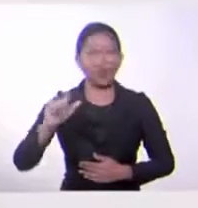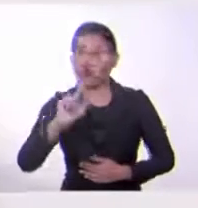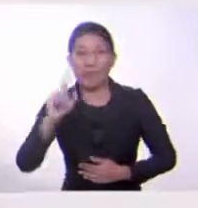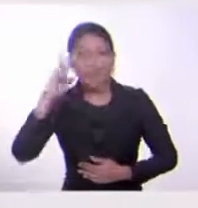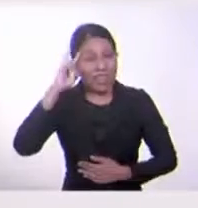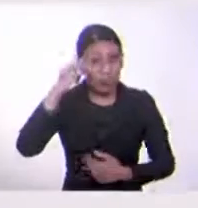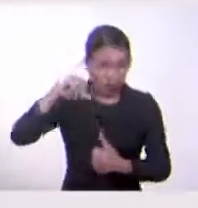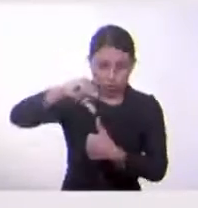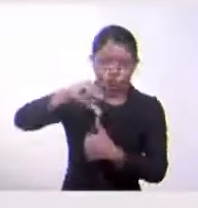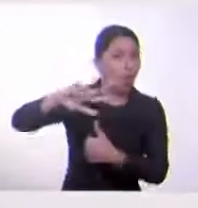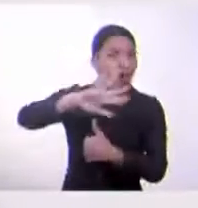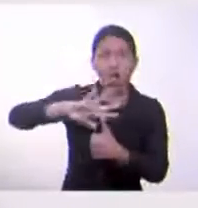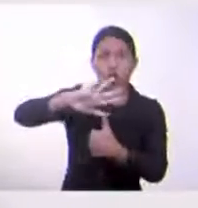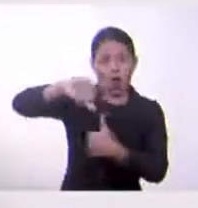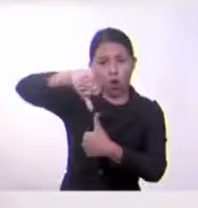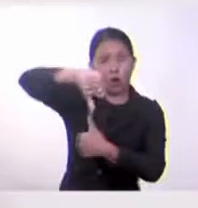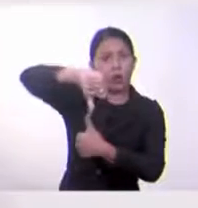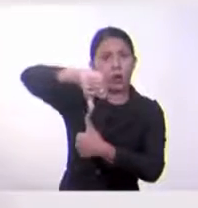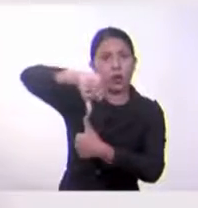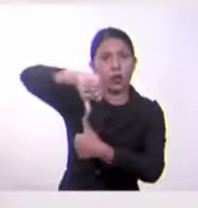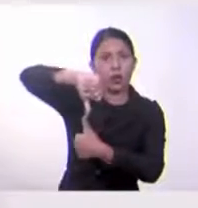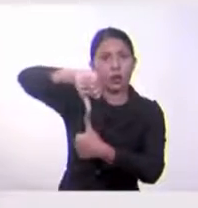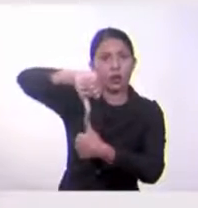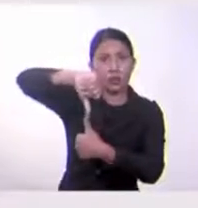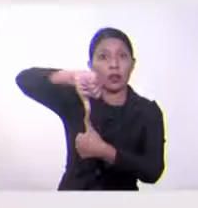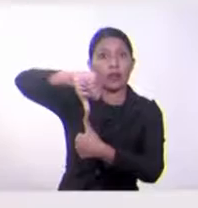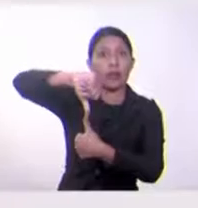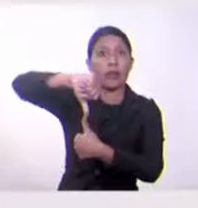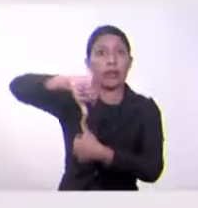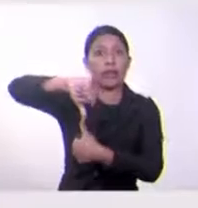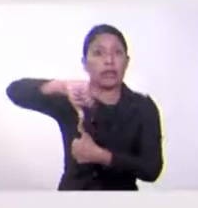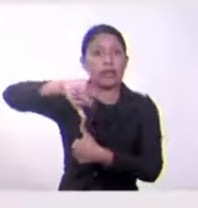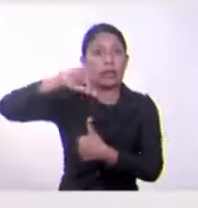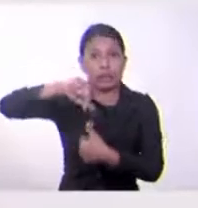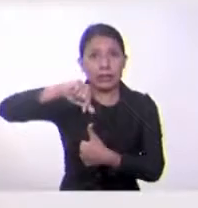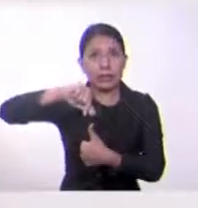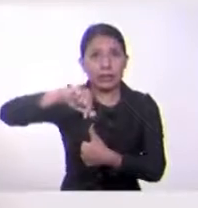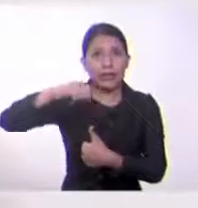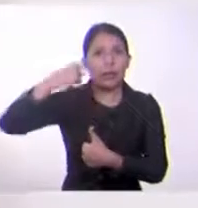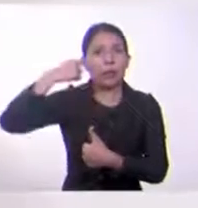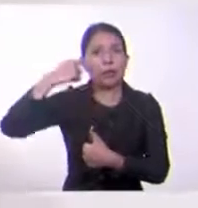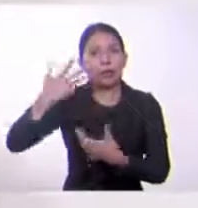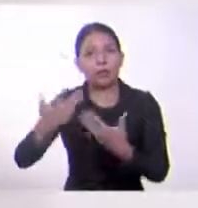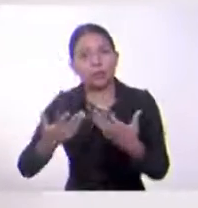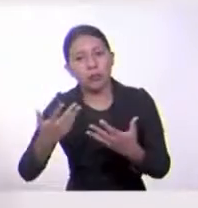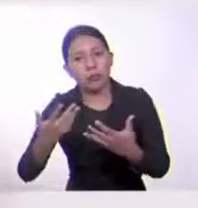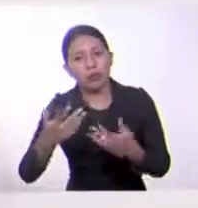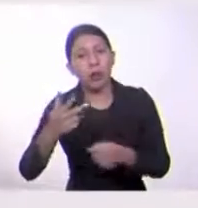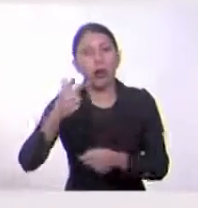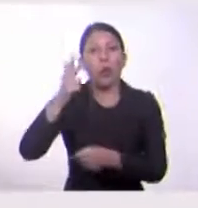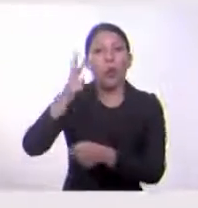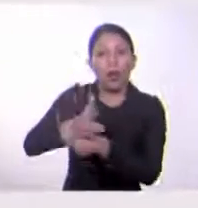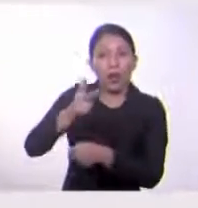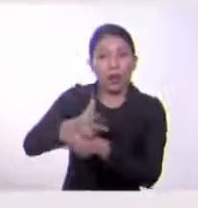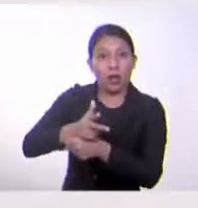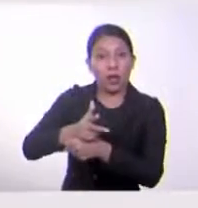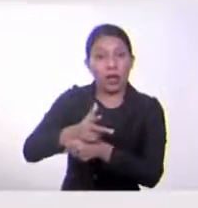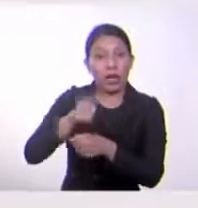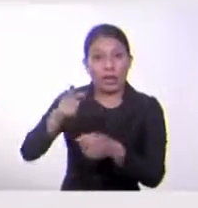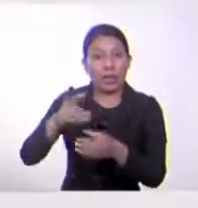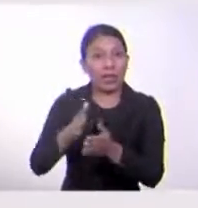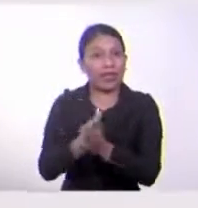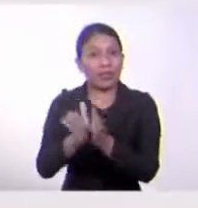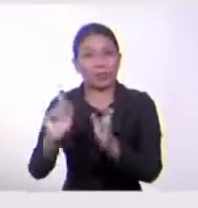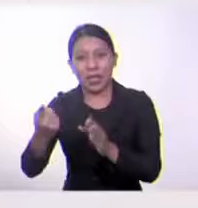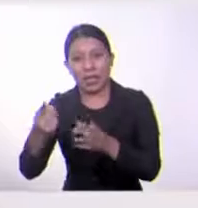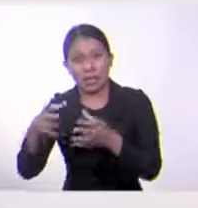el Istmo que estaba en Guatemala, tenía su capitanía general, ¿verdad?